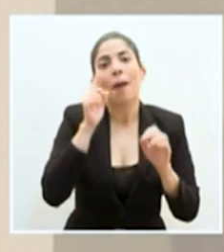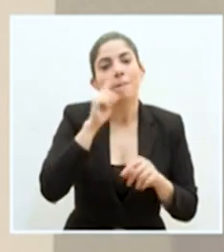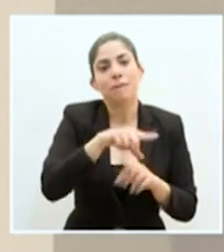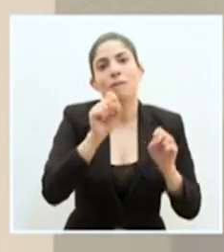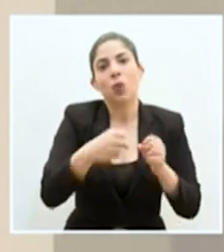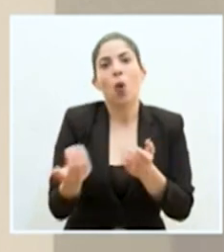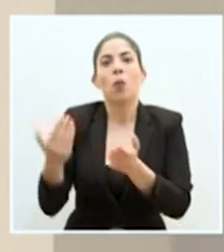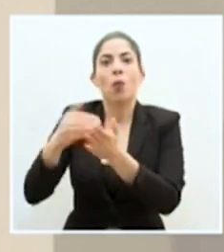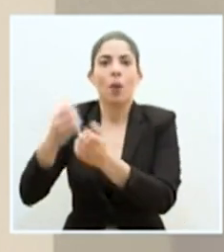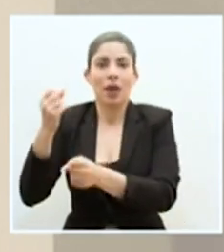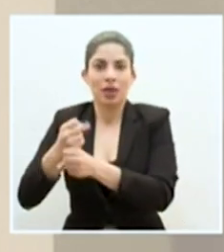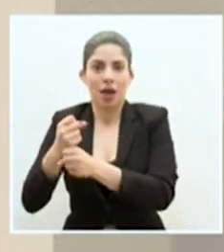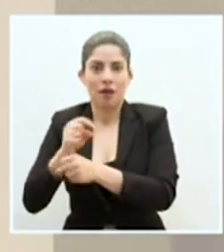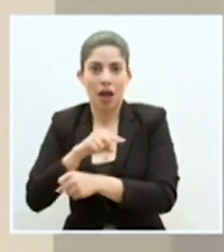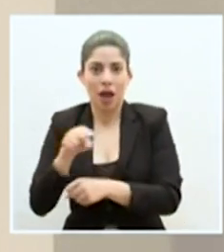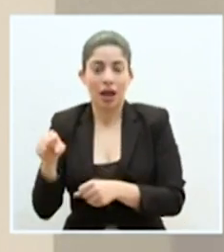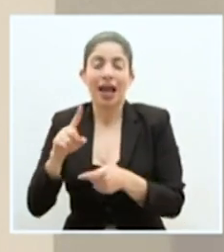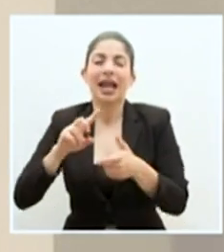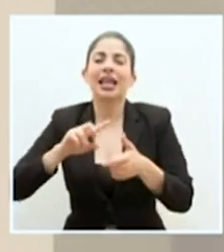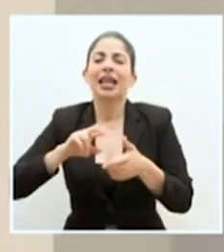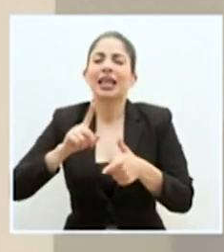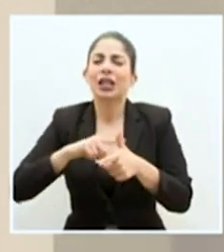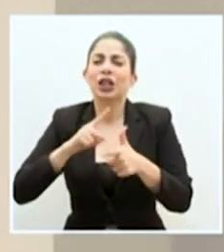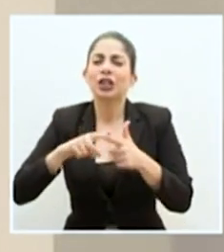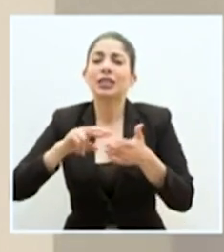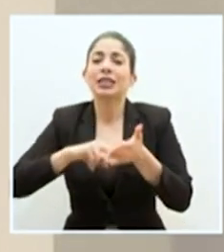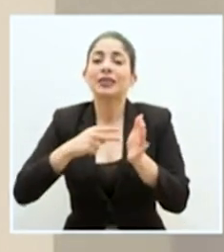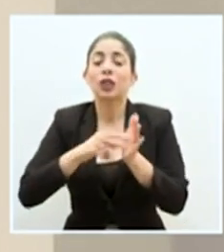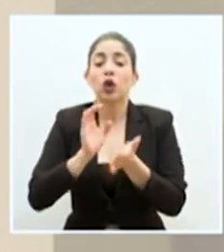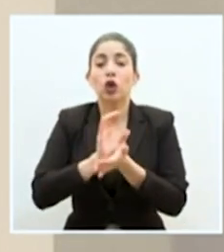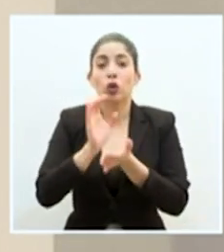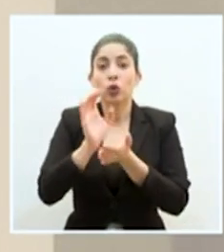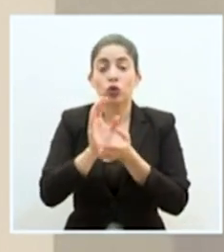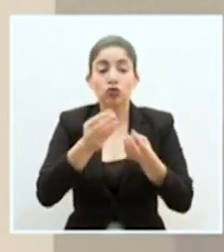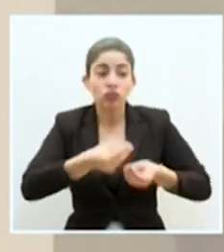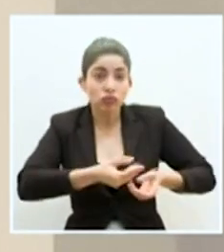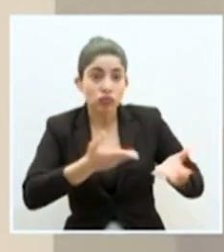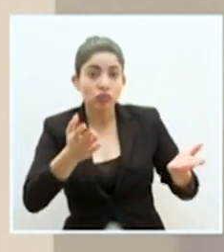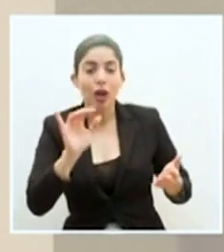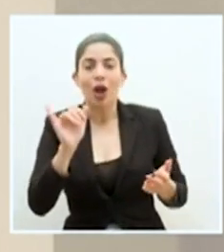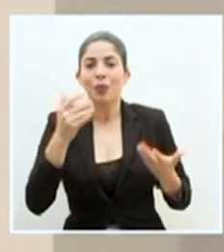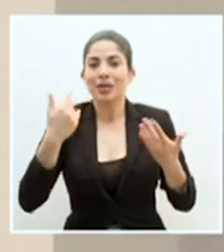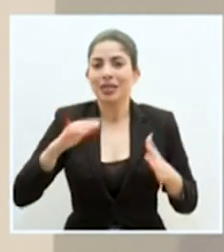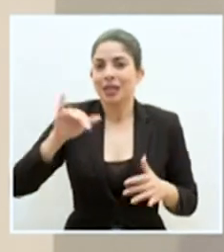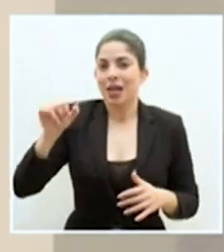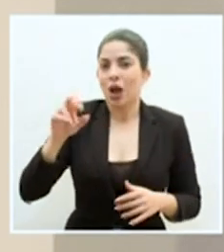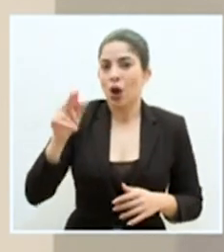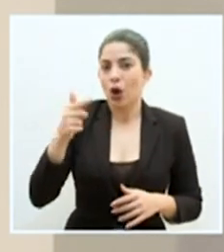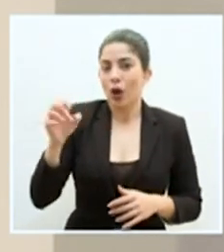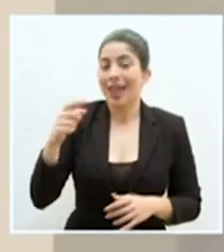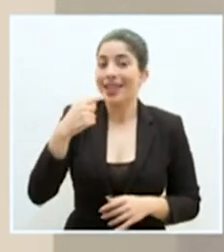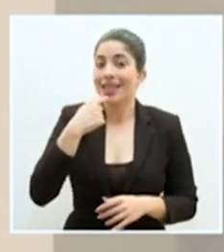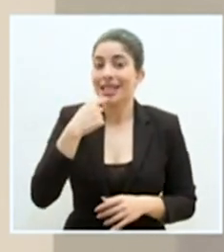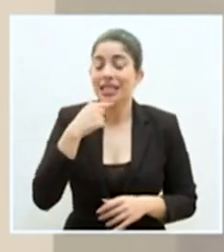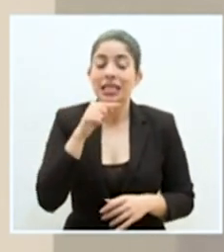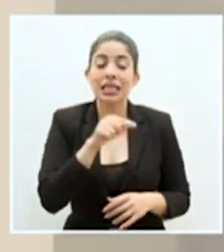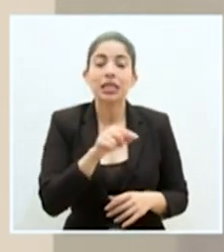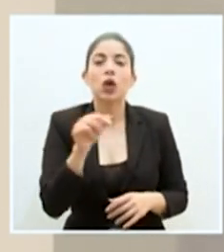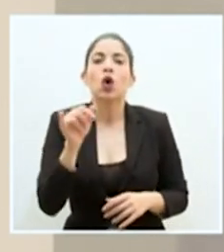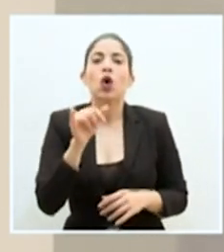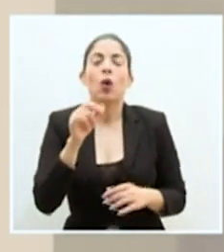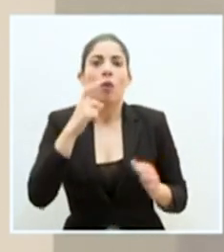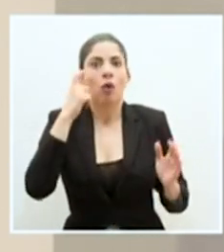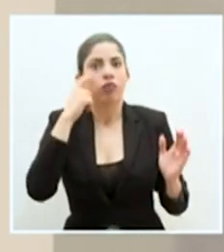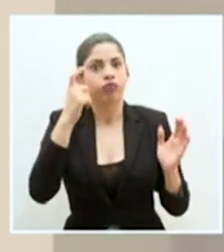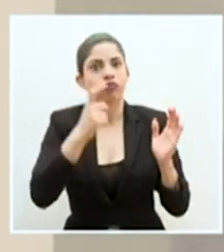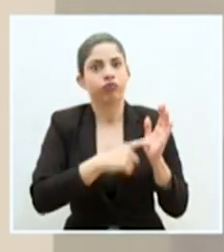laboral. Entonces, aquí estamos hablando de una serie de cursos que se ponen a disposición, que como lo decía don Jorge, básicamente hace un reconocimiento